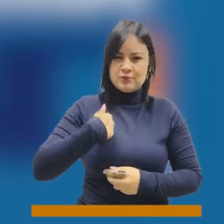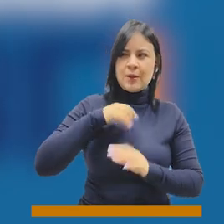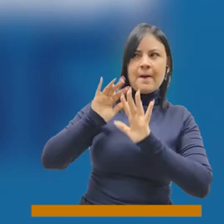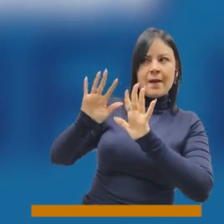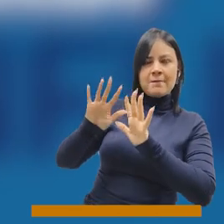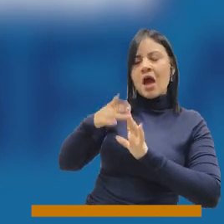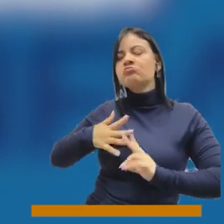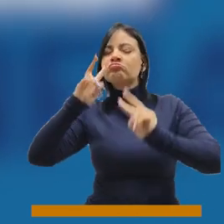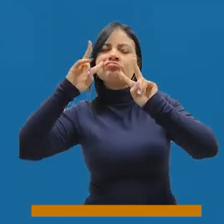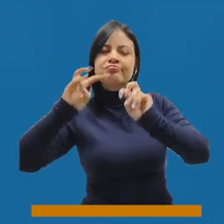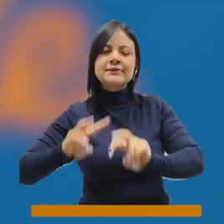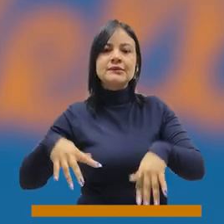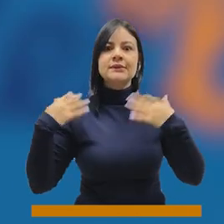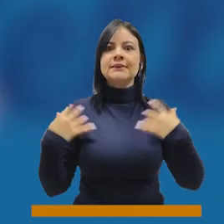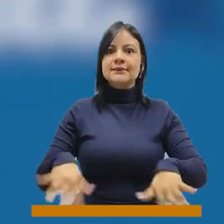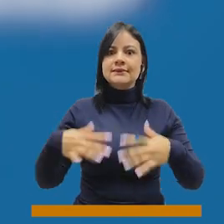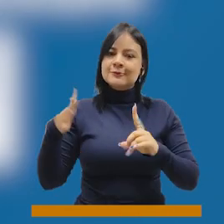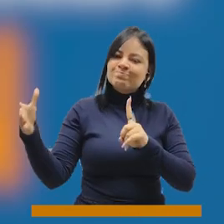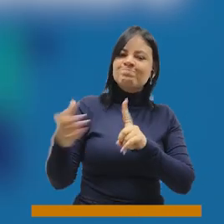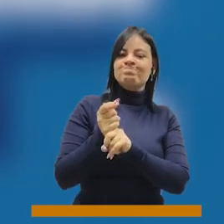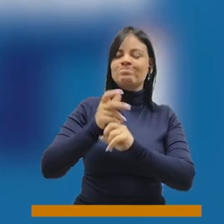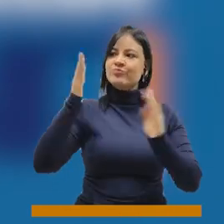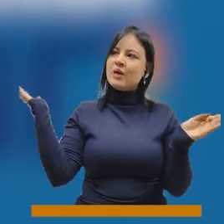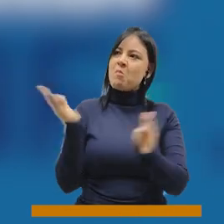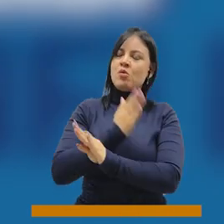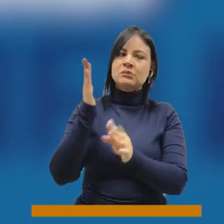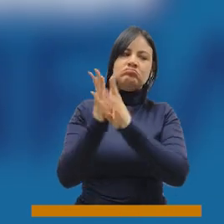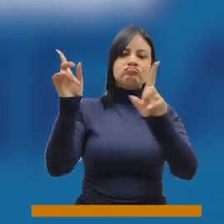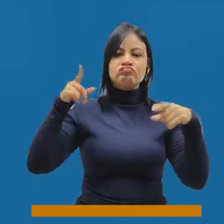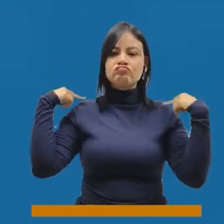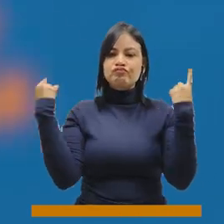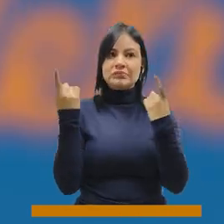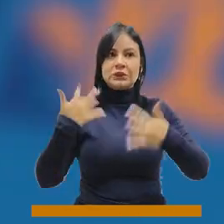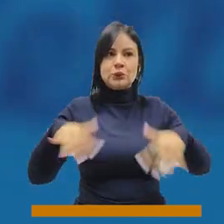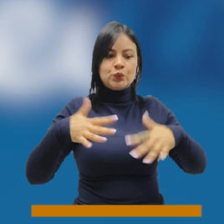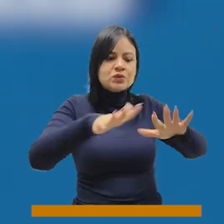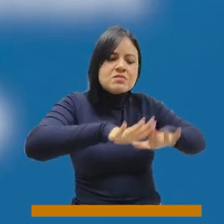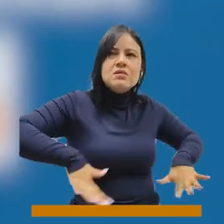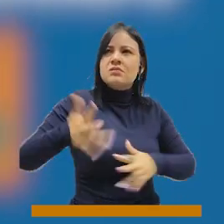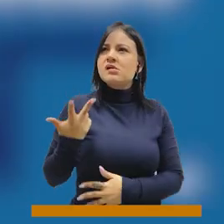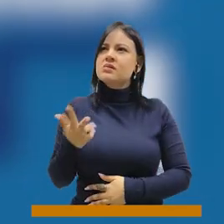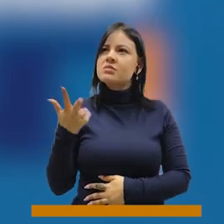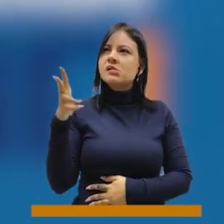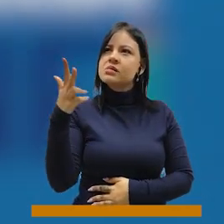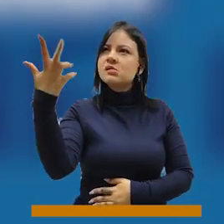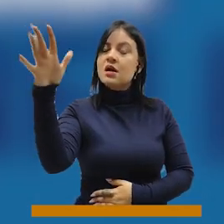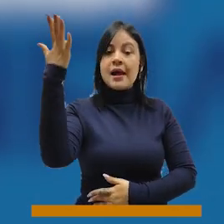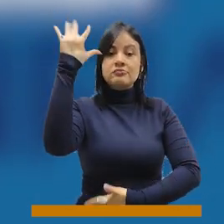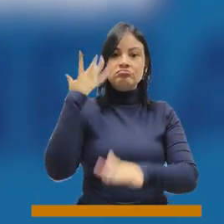investigar y encontramos que esto es un problema generalizado donde hay áreas rurales dentro de la ciudad.